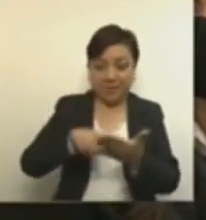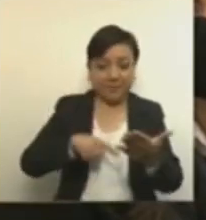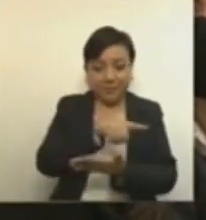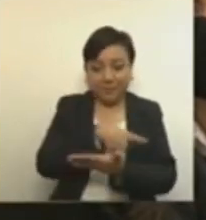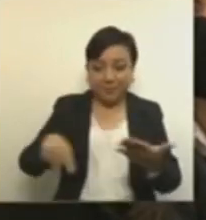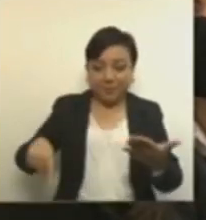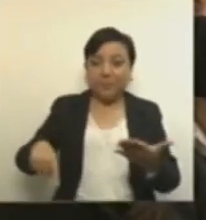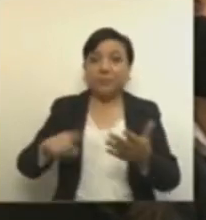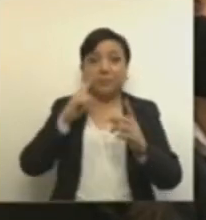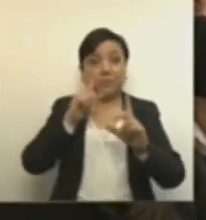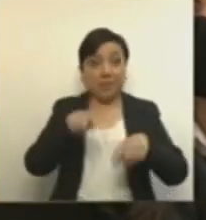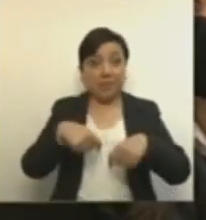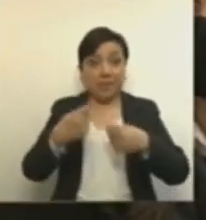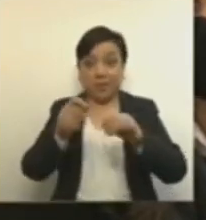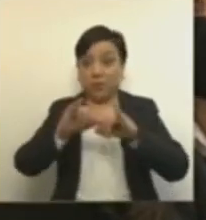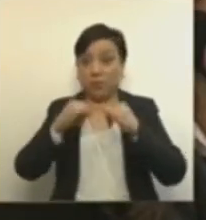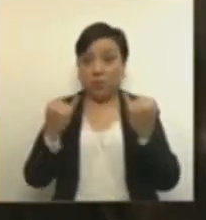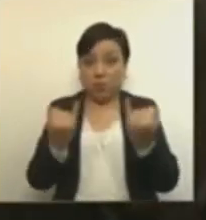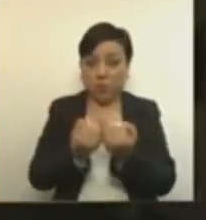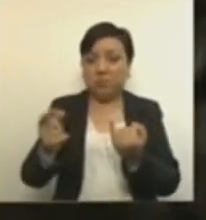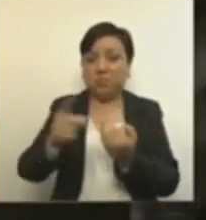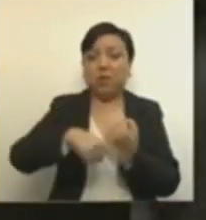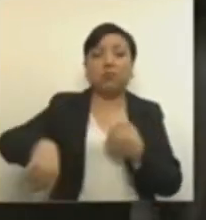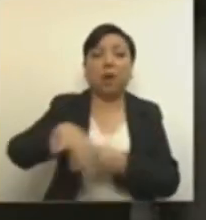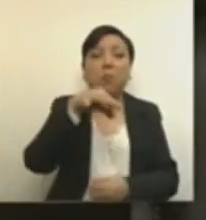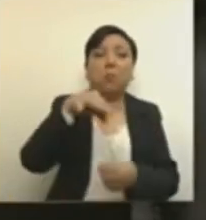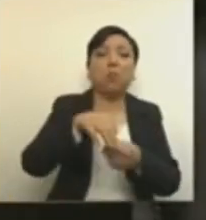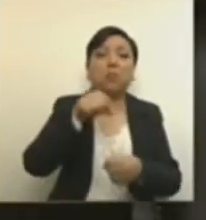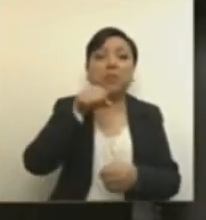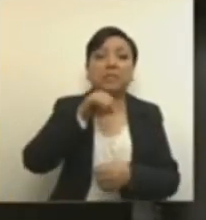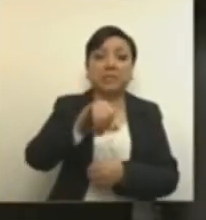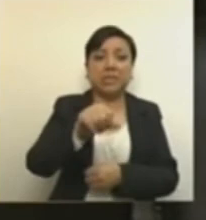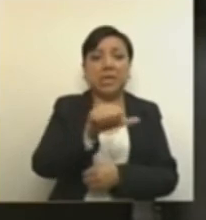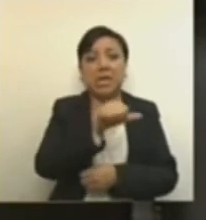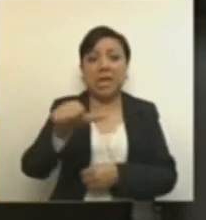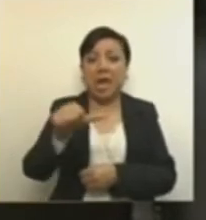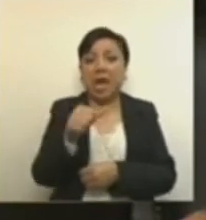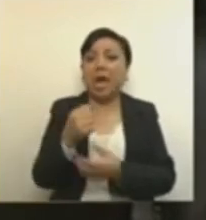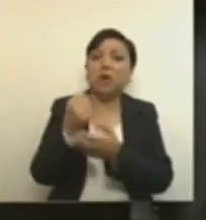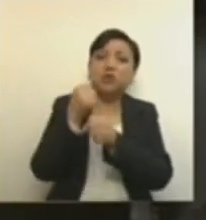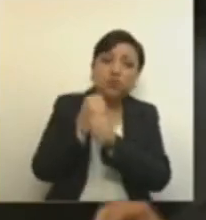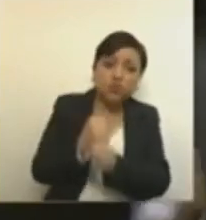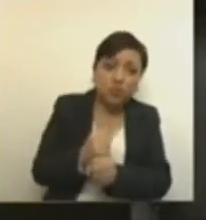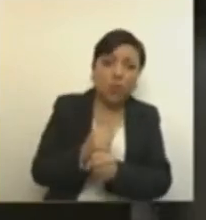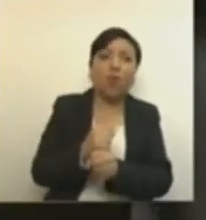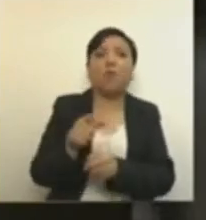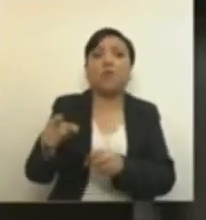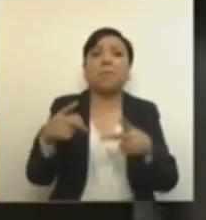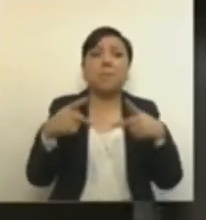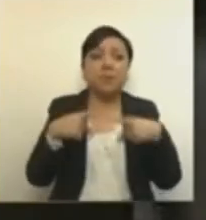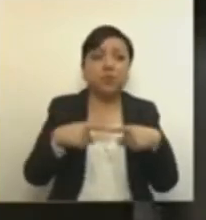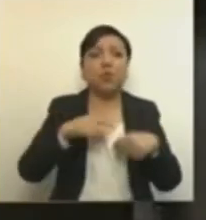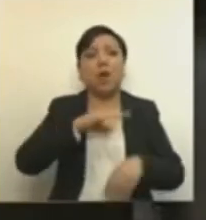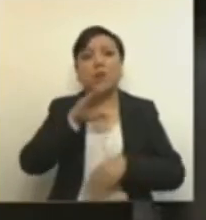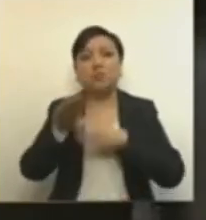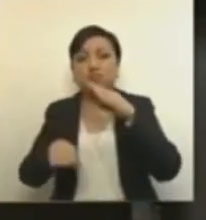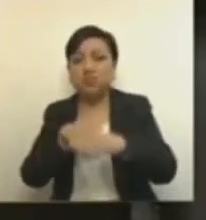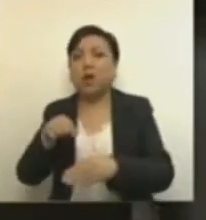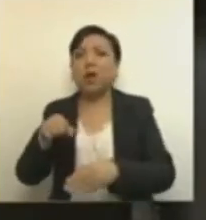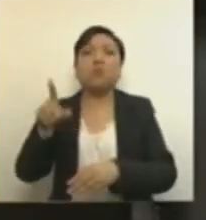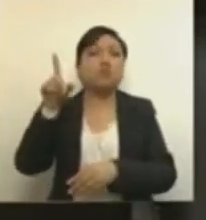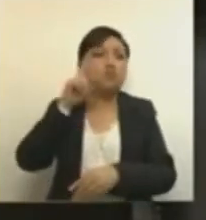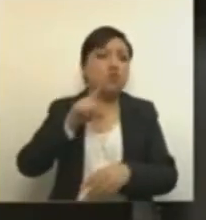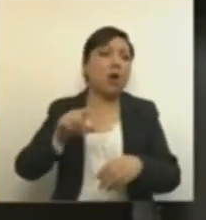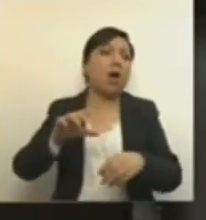legislatura que votó a favor del crimen, de la impunidad, del sufrimiento, de las fosas, de las mujeres violadas